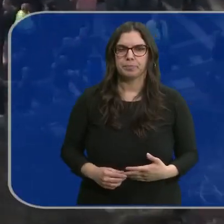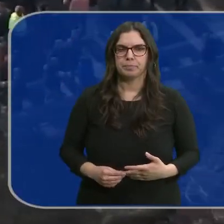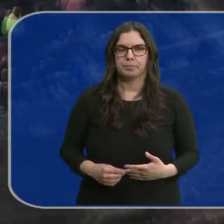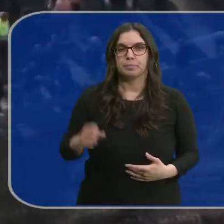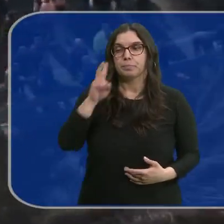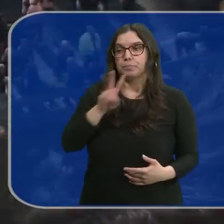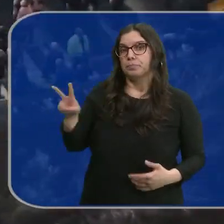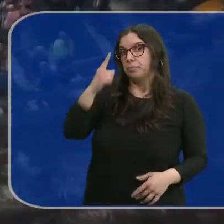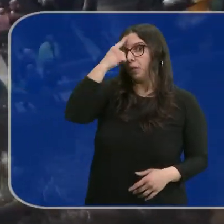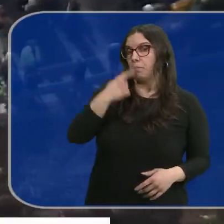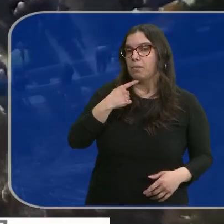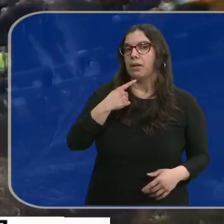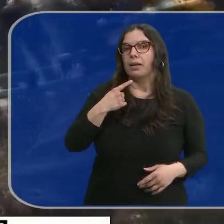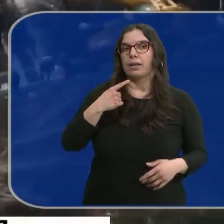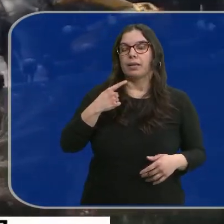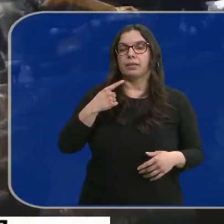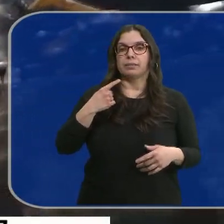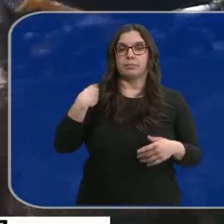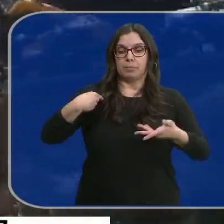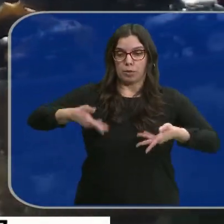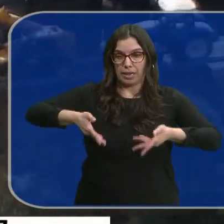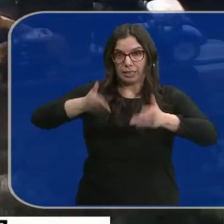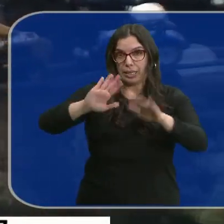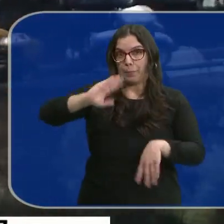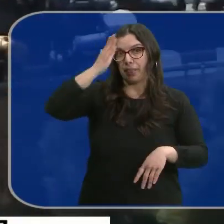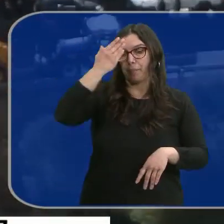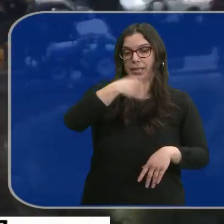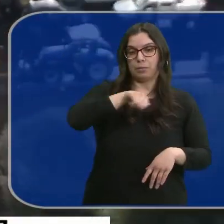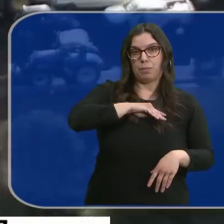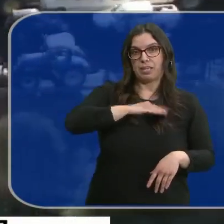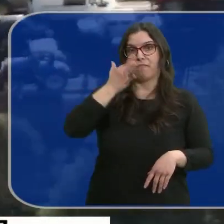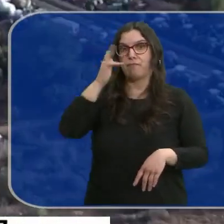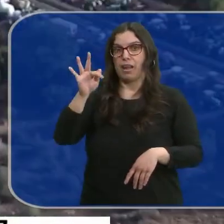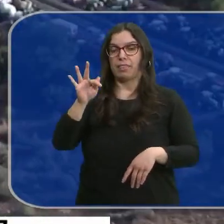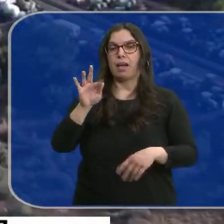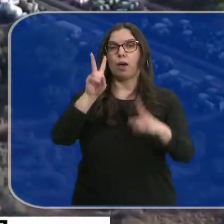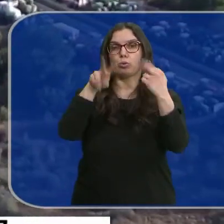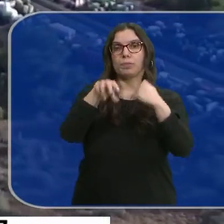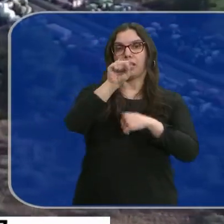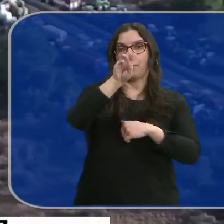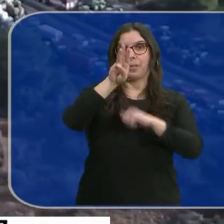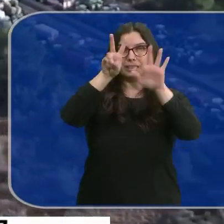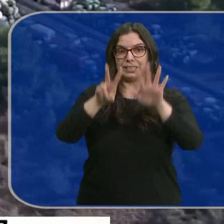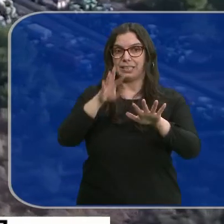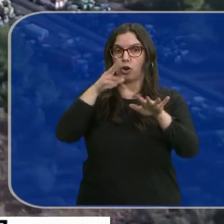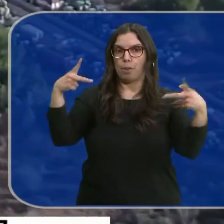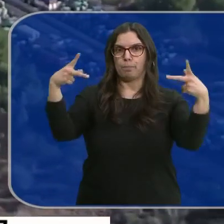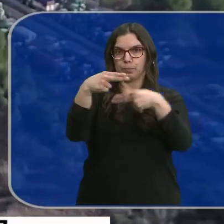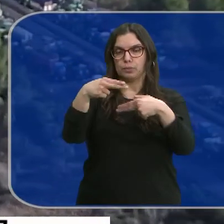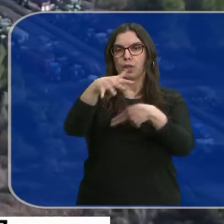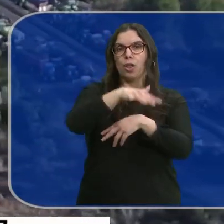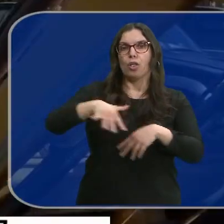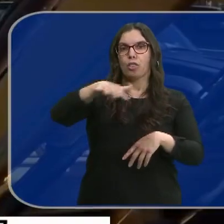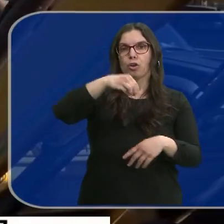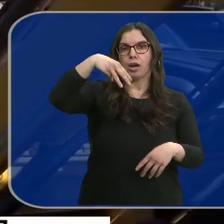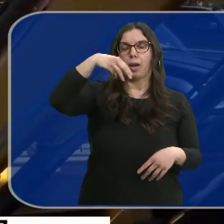Y estas son imágenes de la principal vía de conexión por carretera entre España y Francia. La autopista AP7 se encuentra bloqueada a